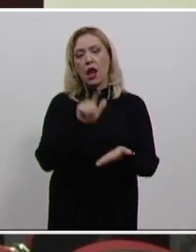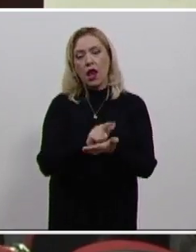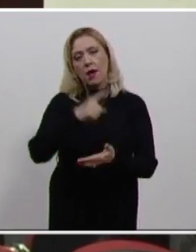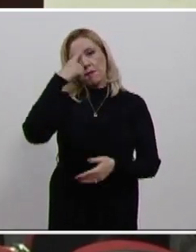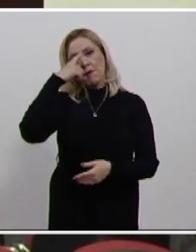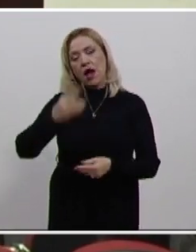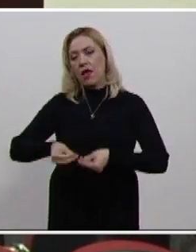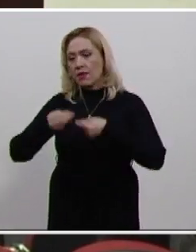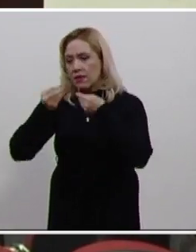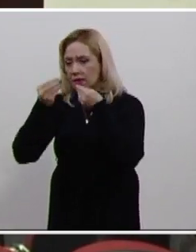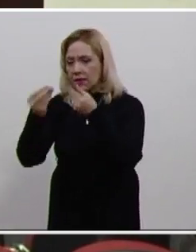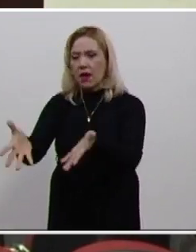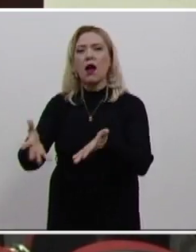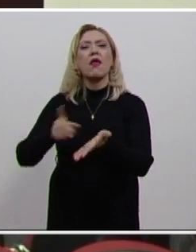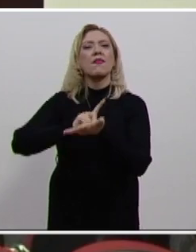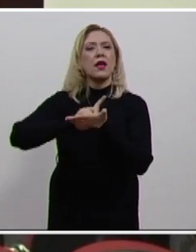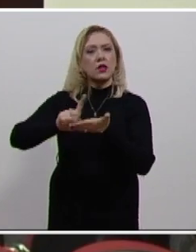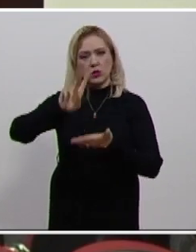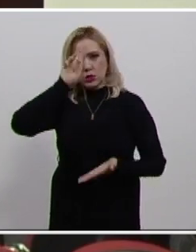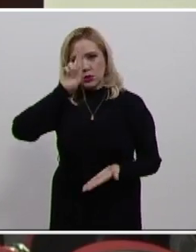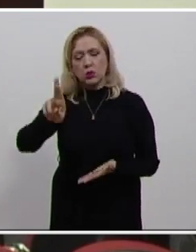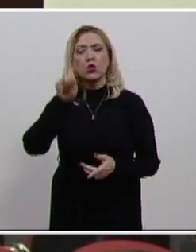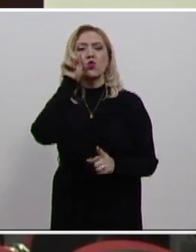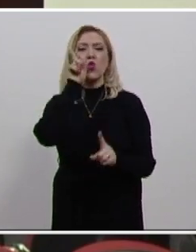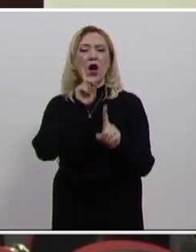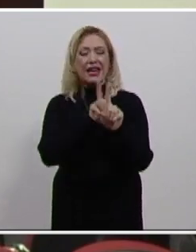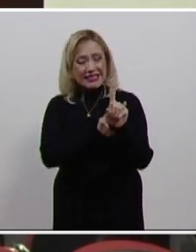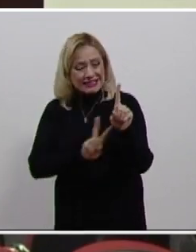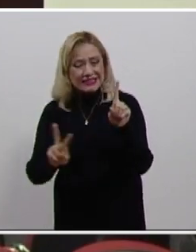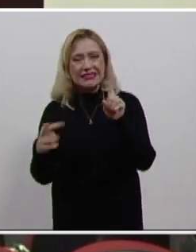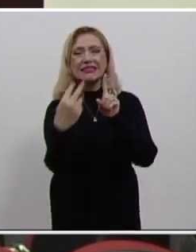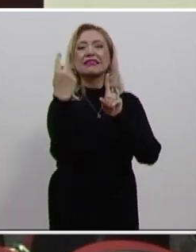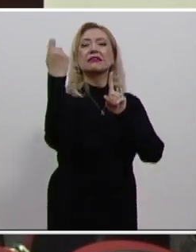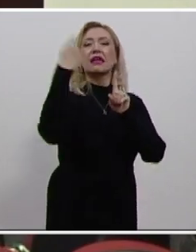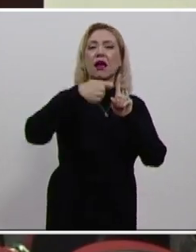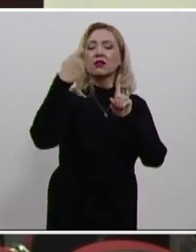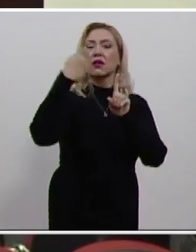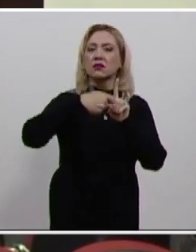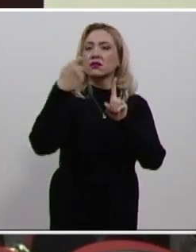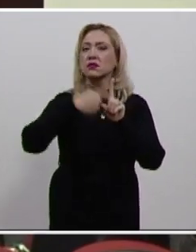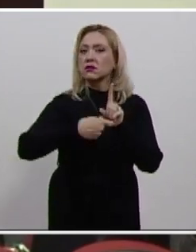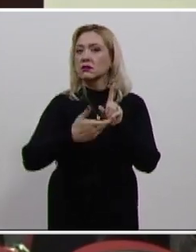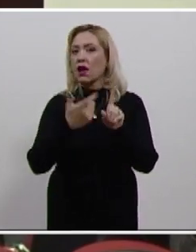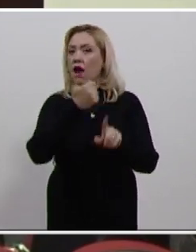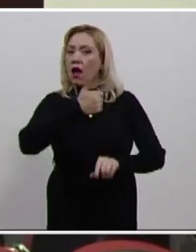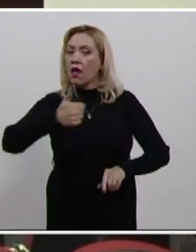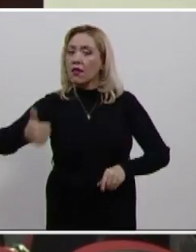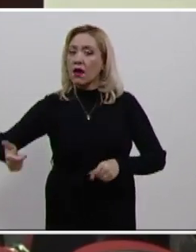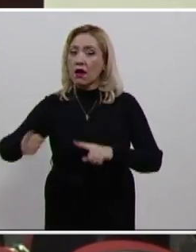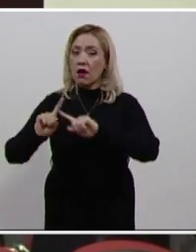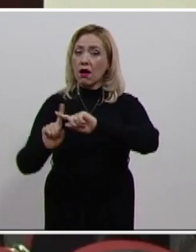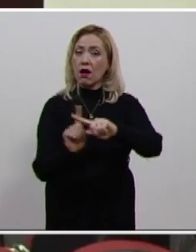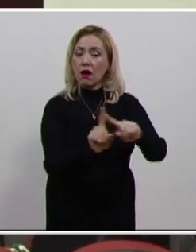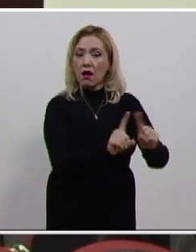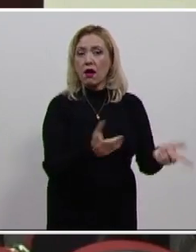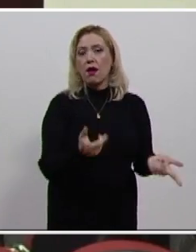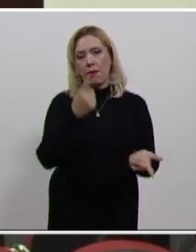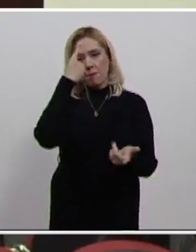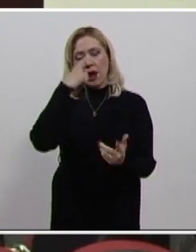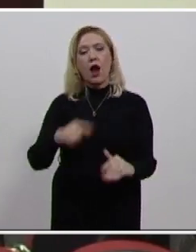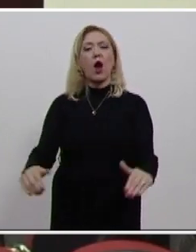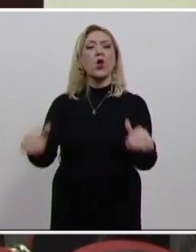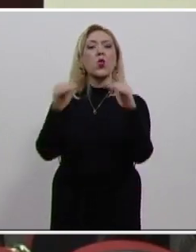la perspectiva de género y llevar a cabo reformas al marco normativo que garanticen el acceso a la justicia en condiciones